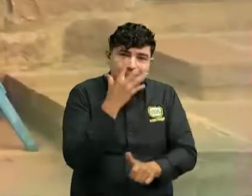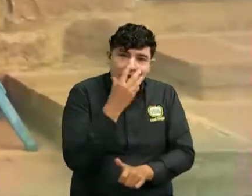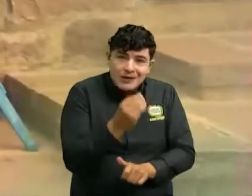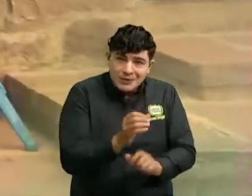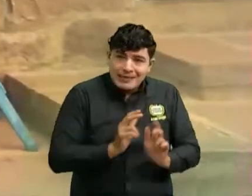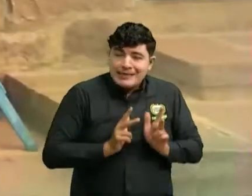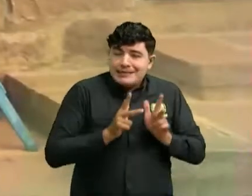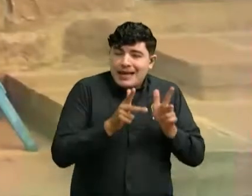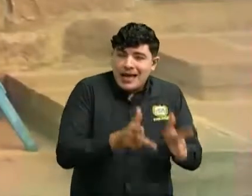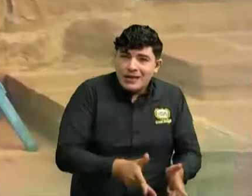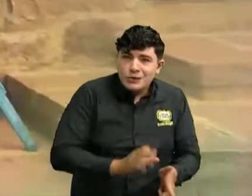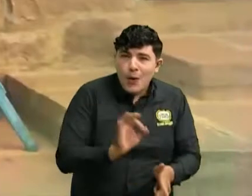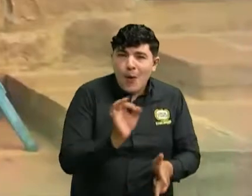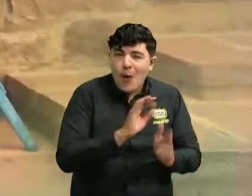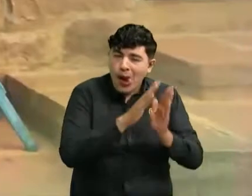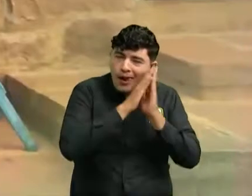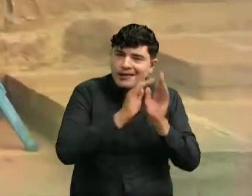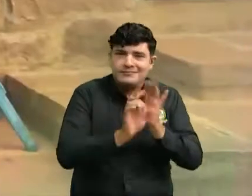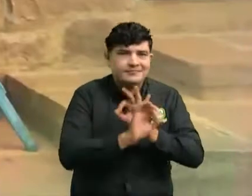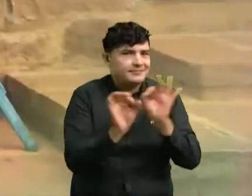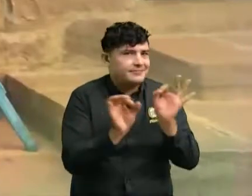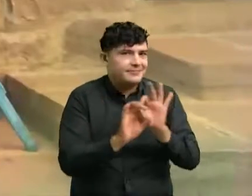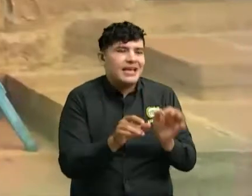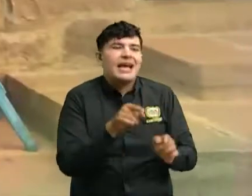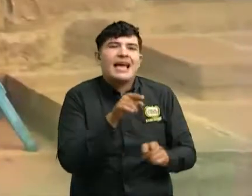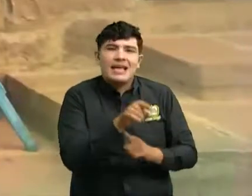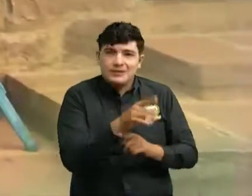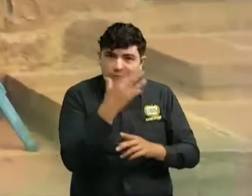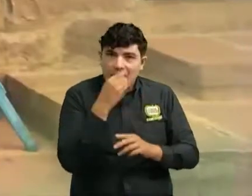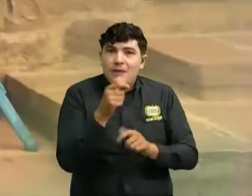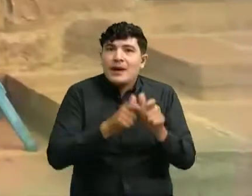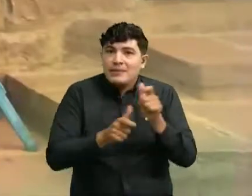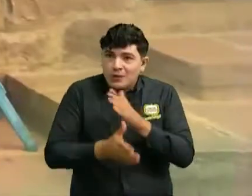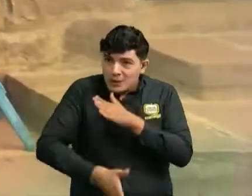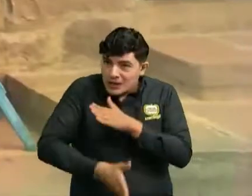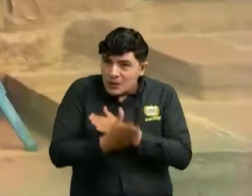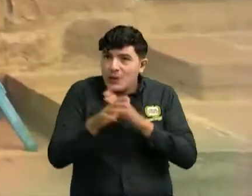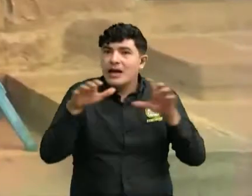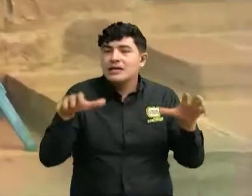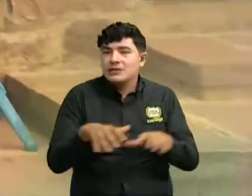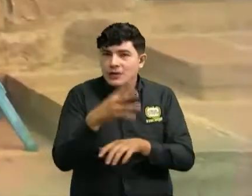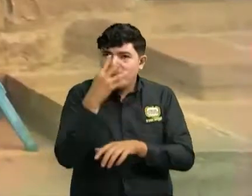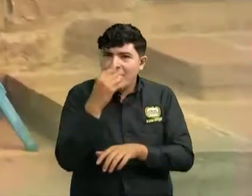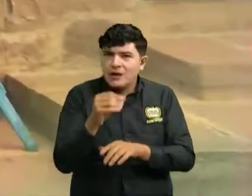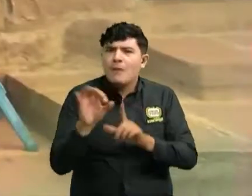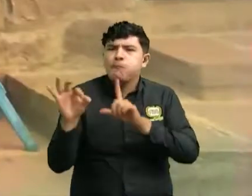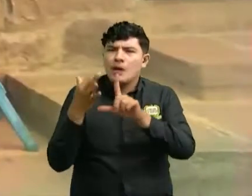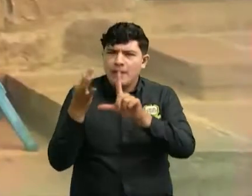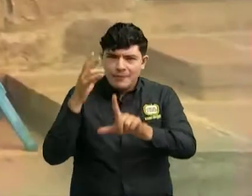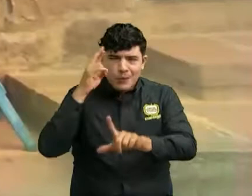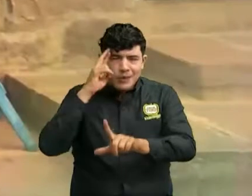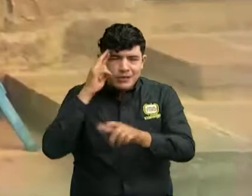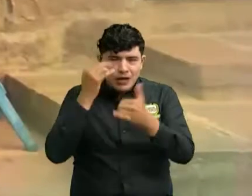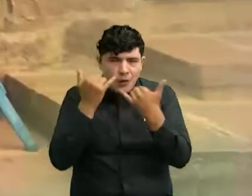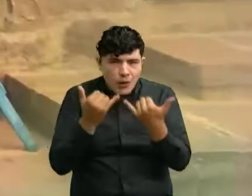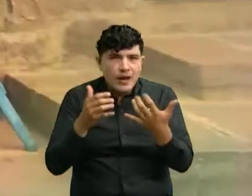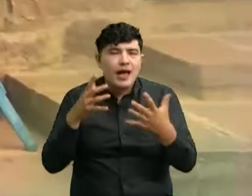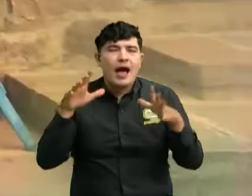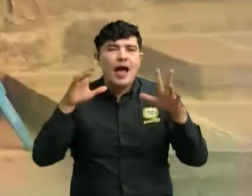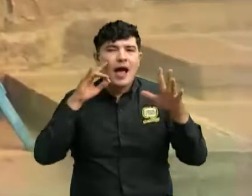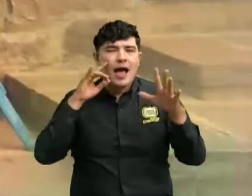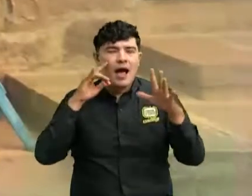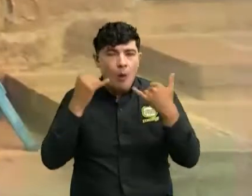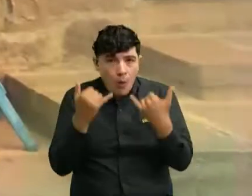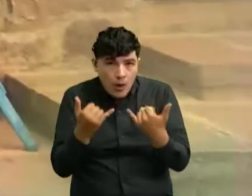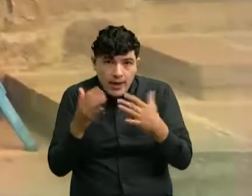nunca duermen, han hecho de las suyas. Entonces, hoy vamos a tocar este interesante tema y que